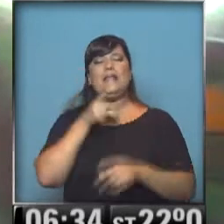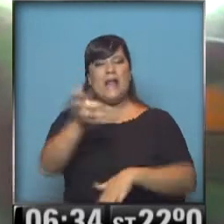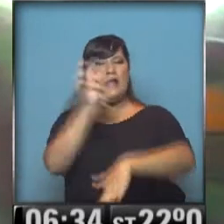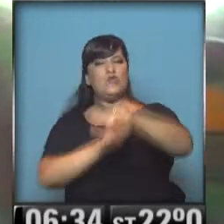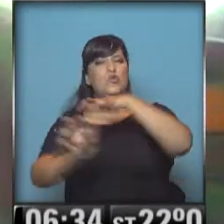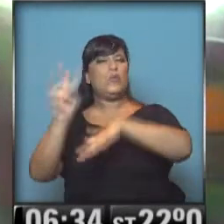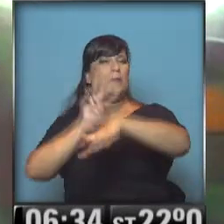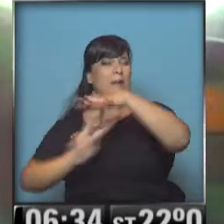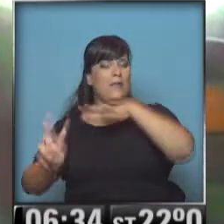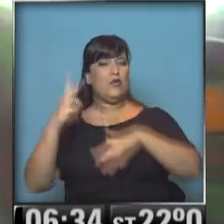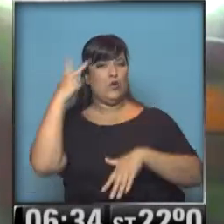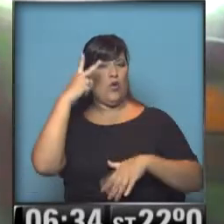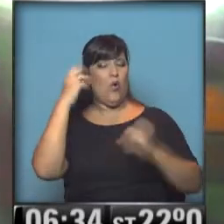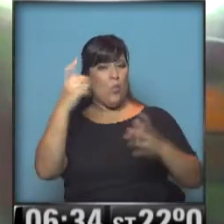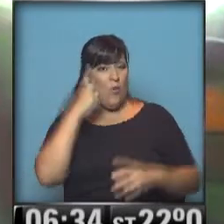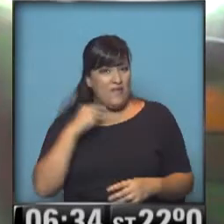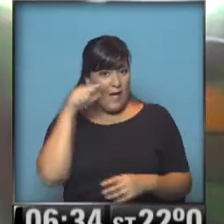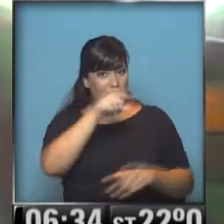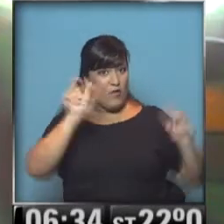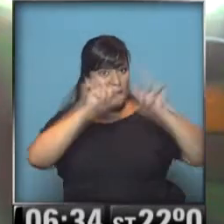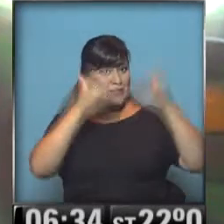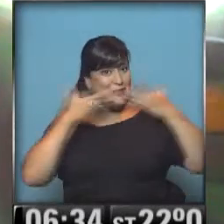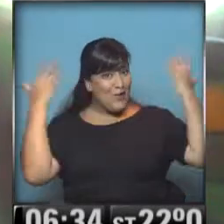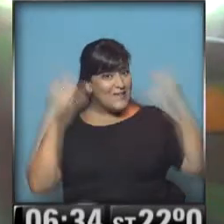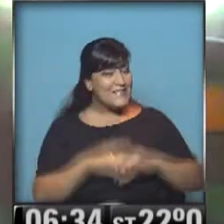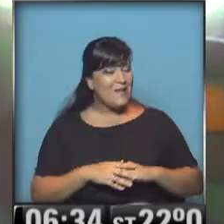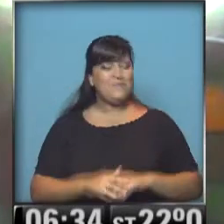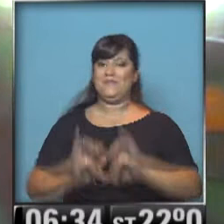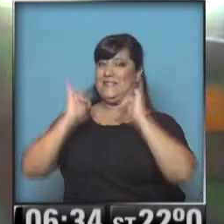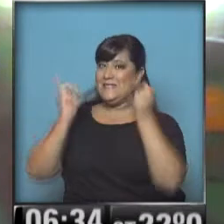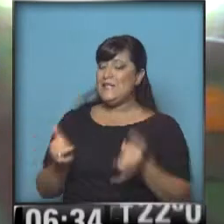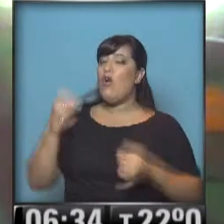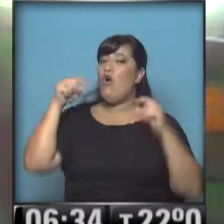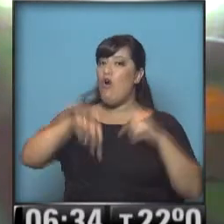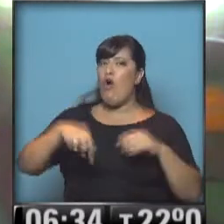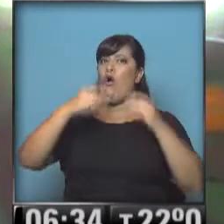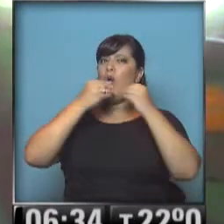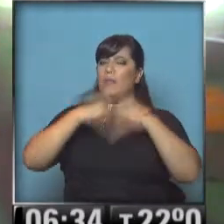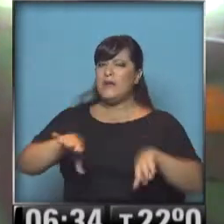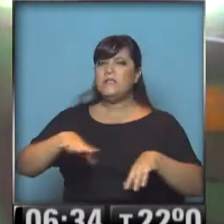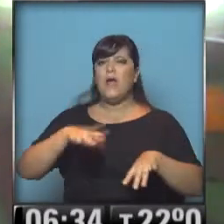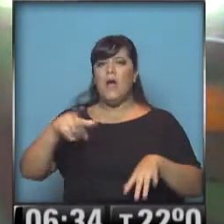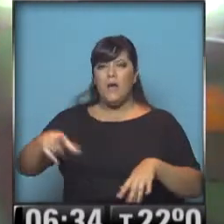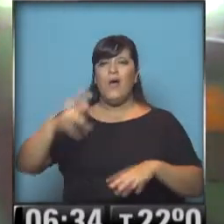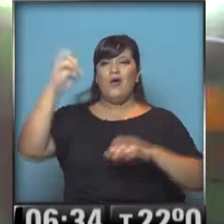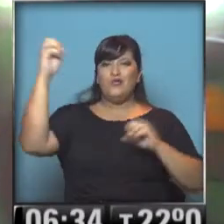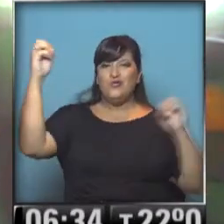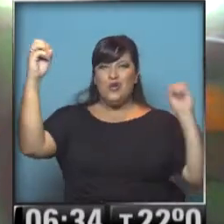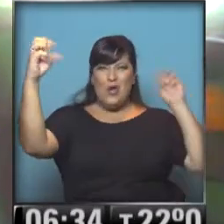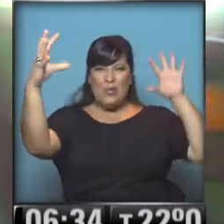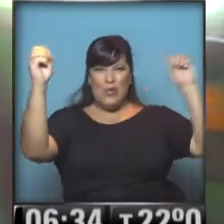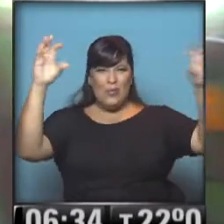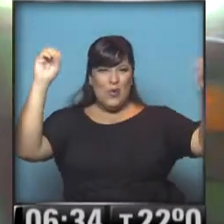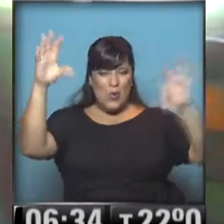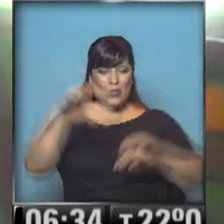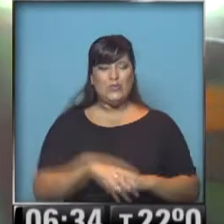día. ¿Estás levantado con una sonrisa? Buen vez que comenzamos una nueva jornada, cada vez se notan más los faros encendidos. La imagen que